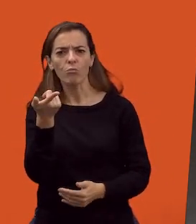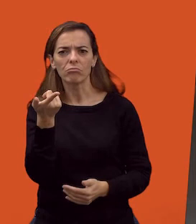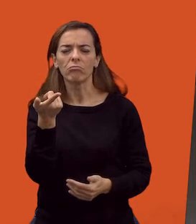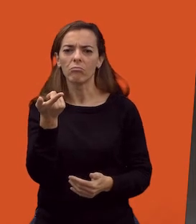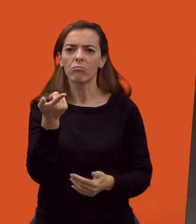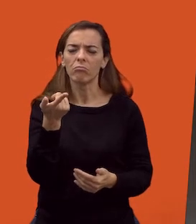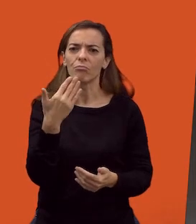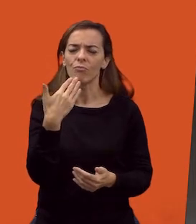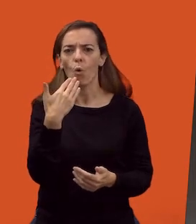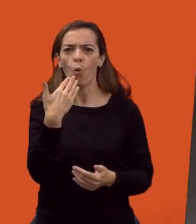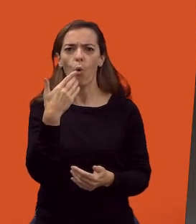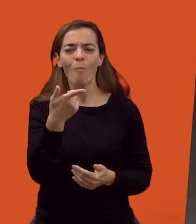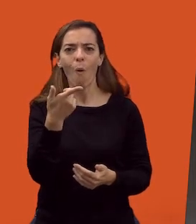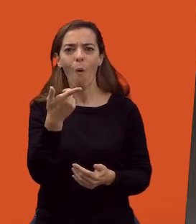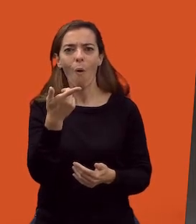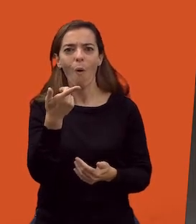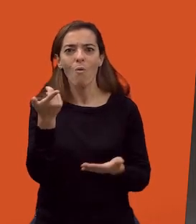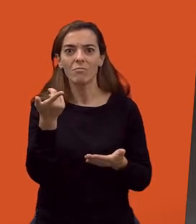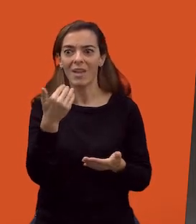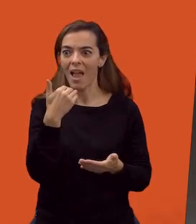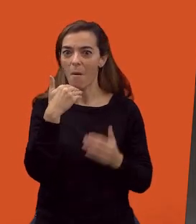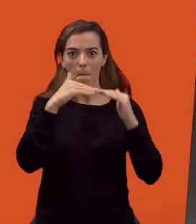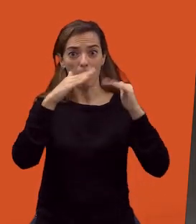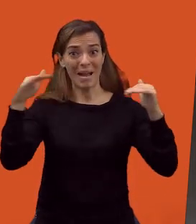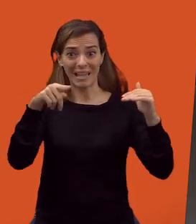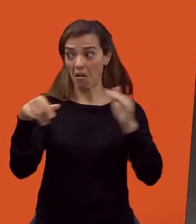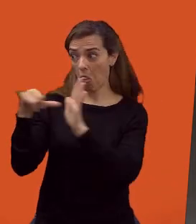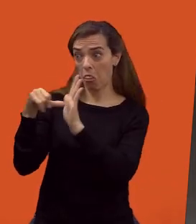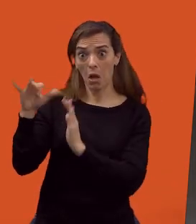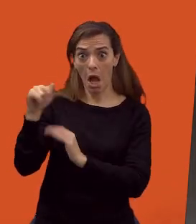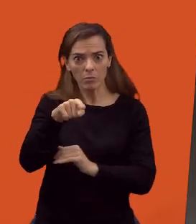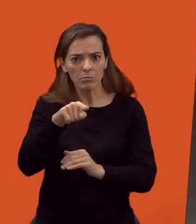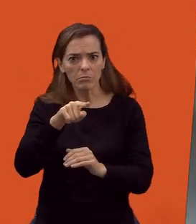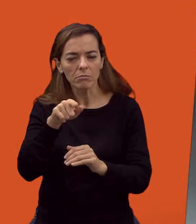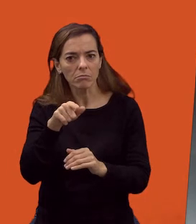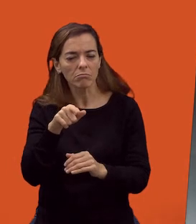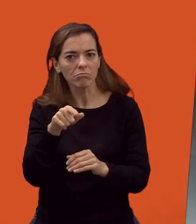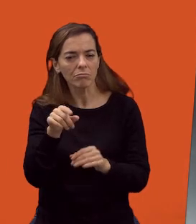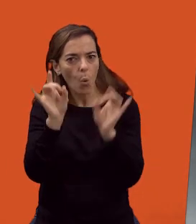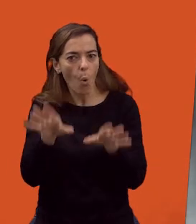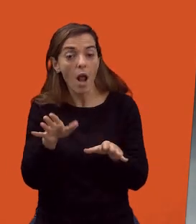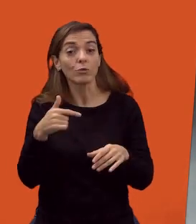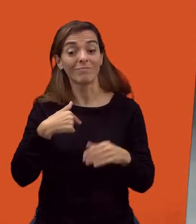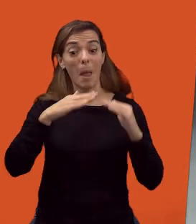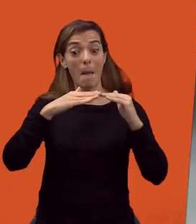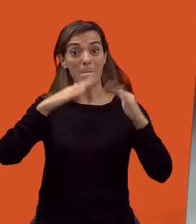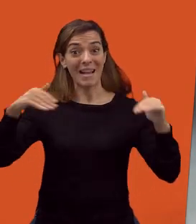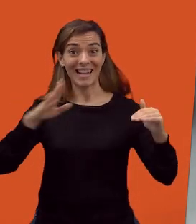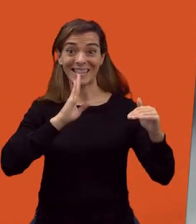encontrar aquello que está al lado, y bueno, y entonces fui a buscar todos esos paisajes que